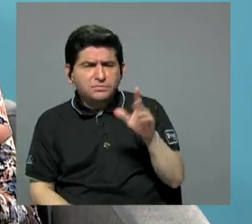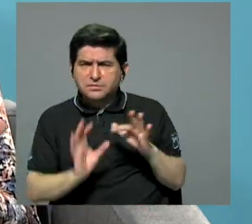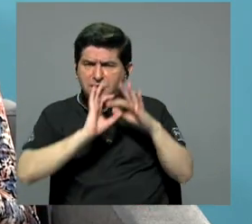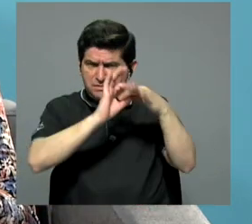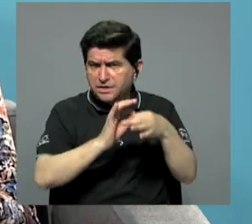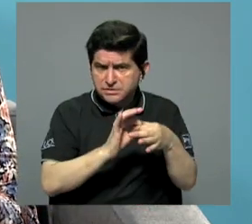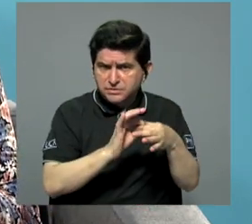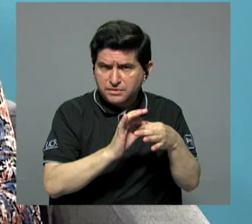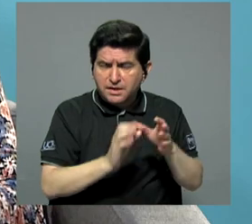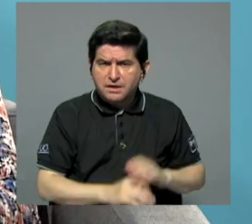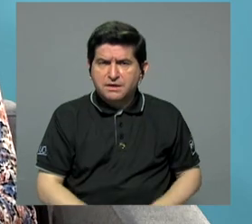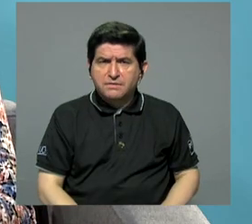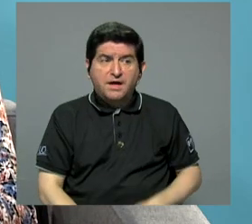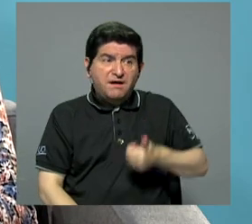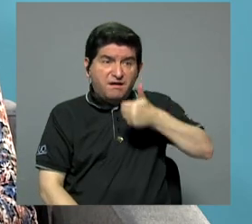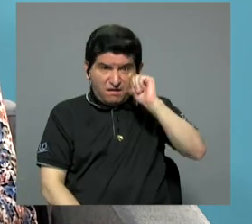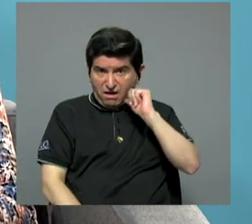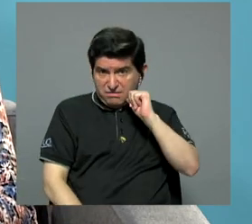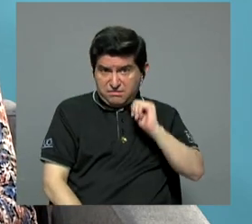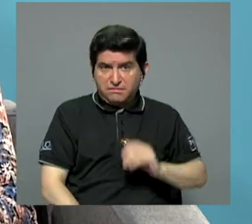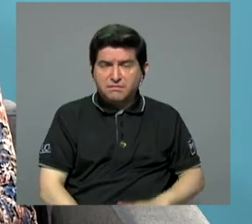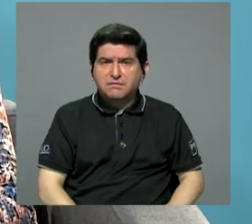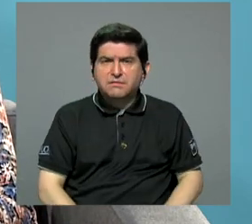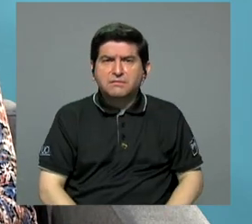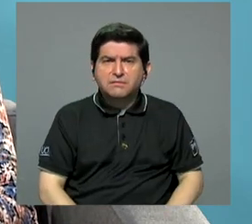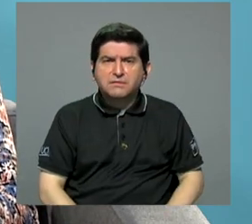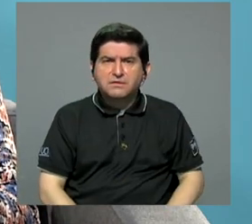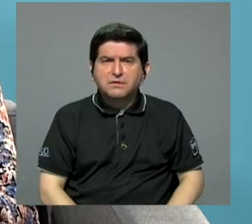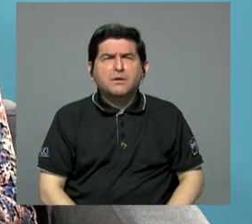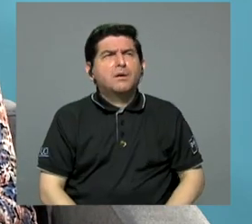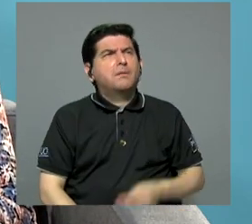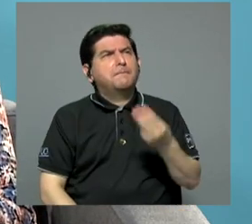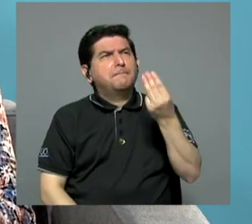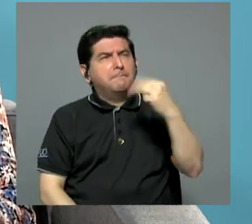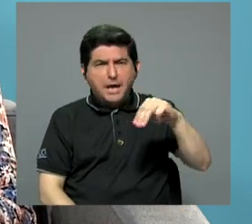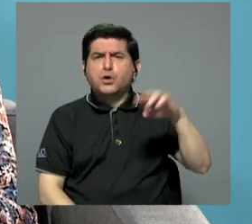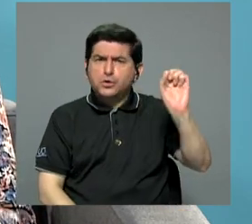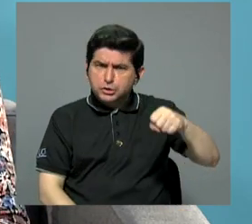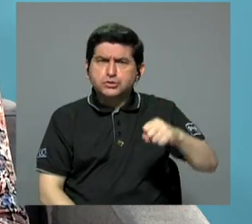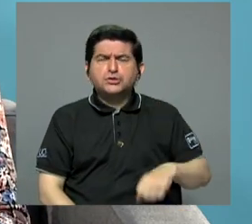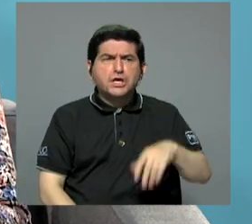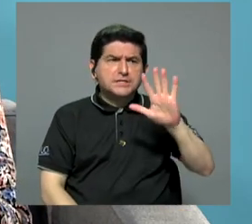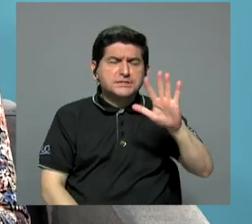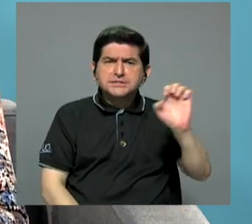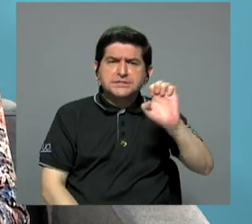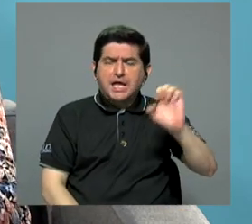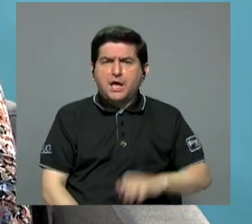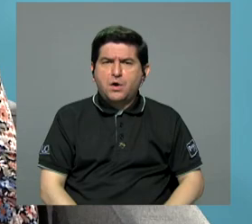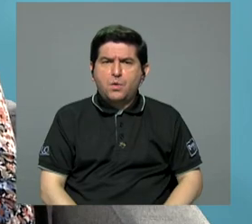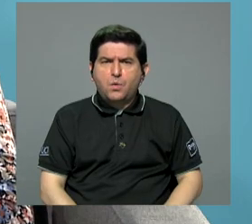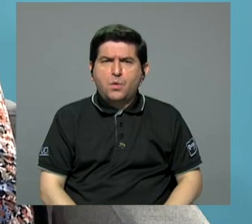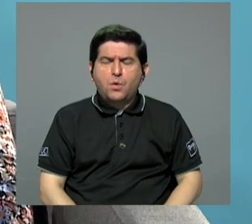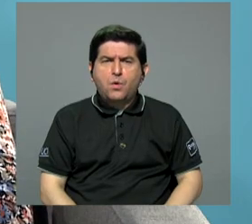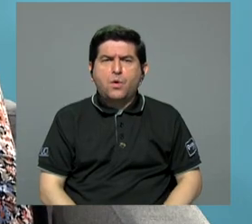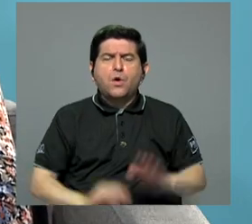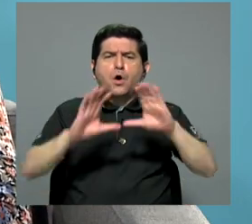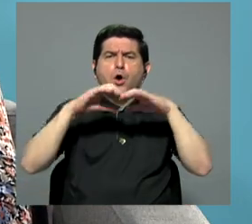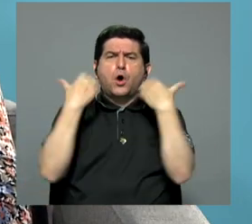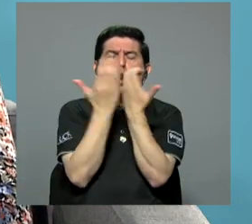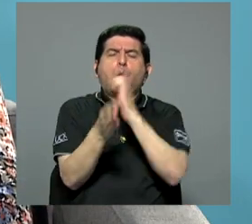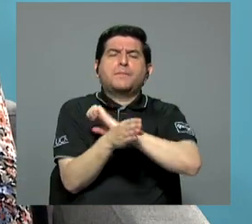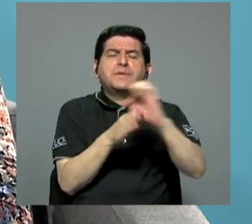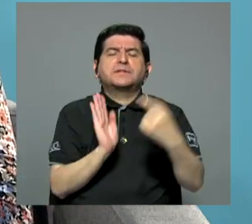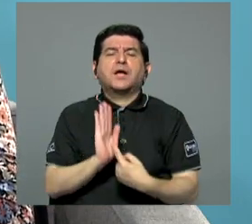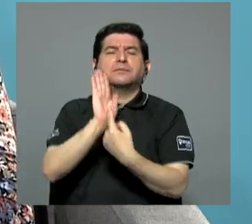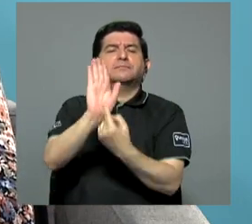propósito de que ayer el miércoles 5 de enero presentó a su comité de